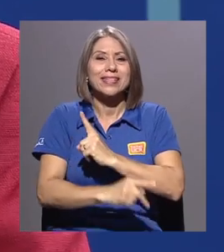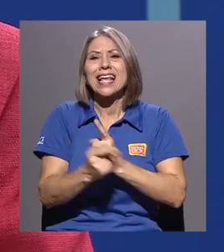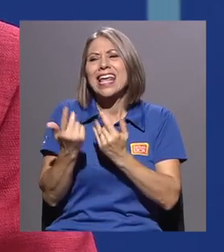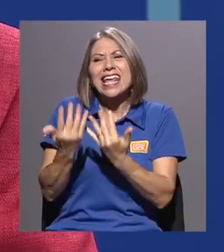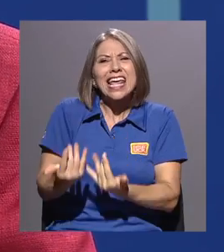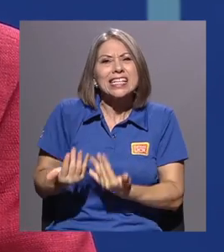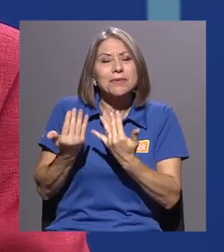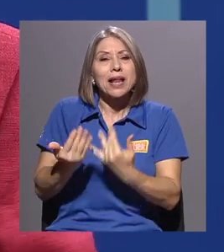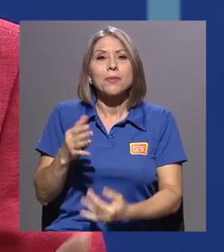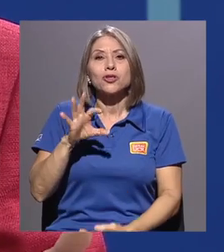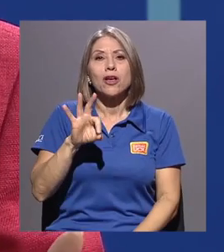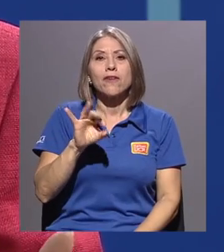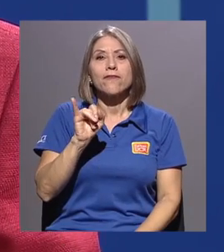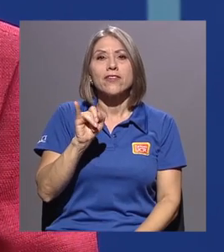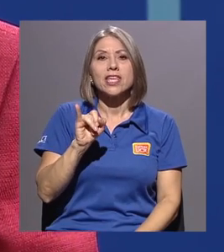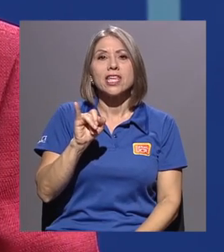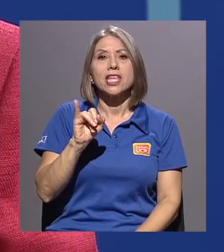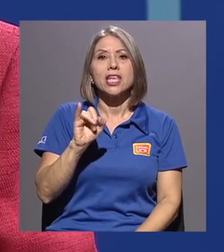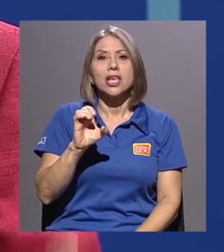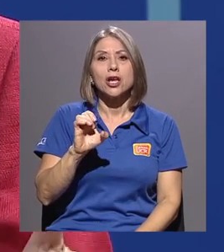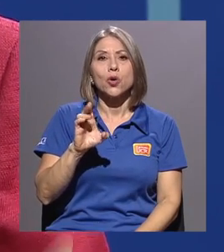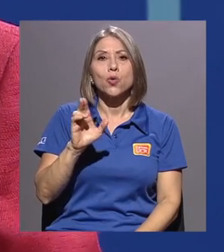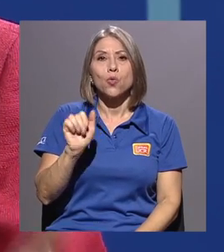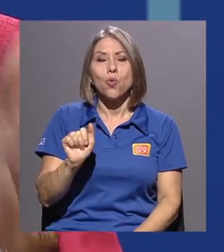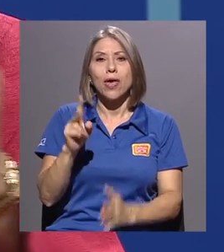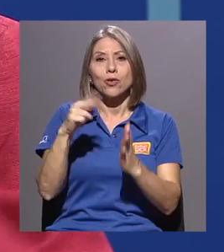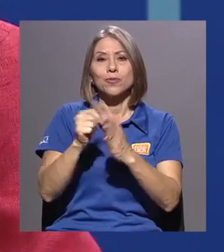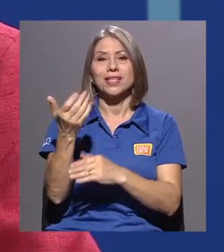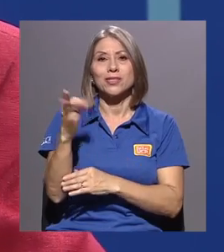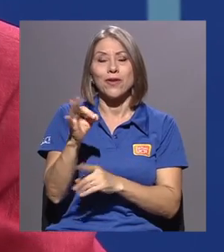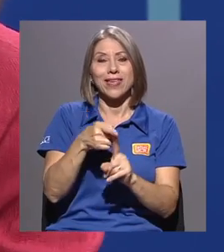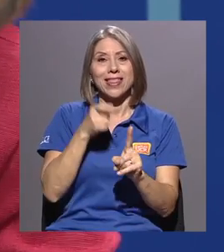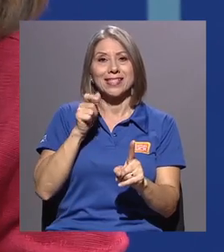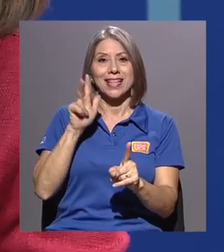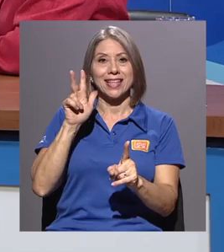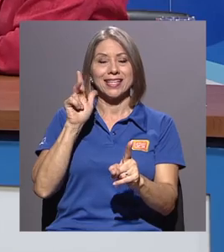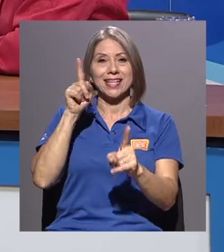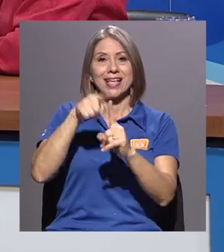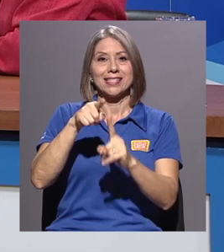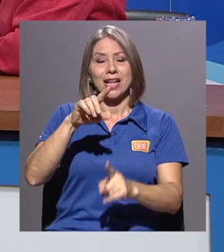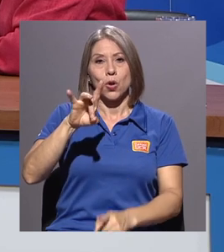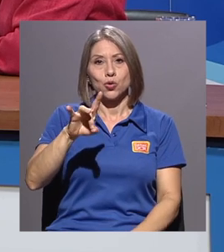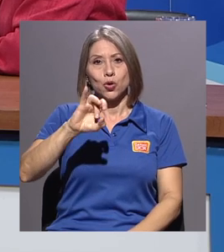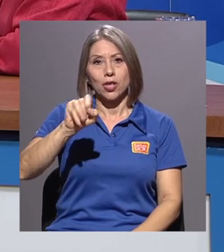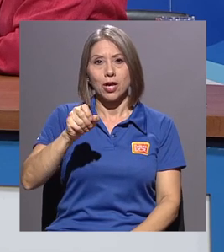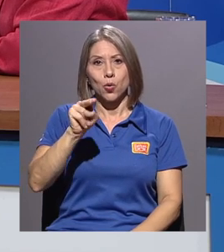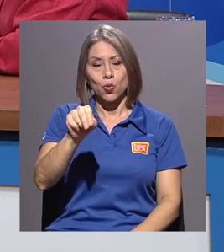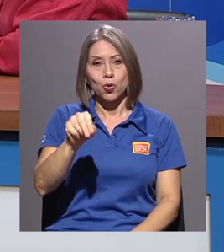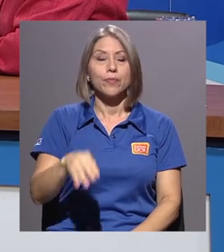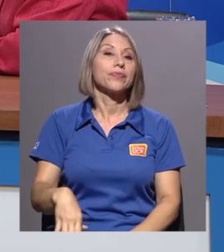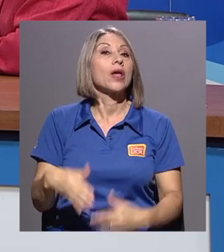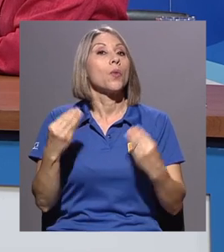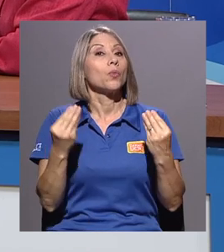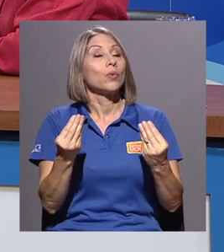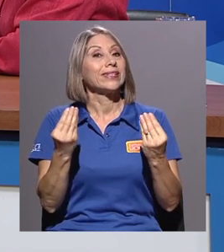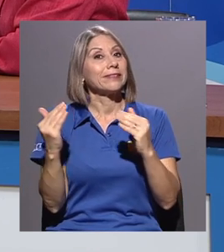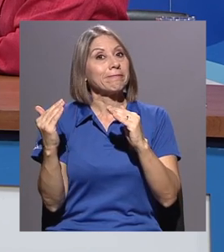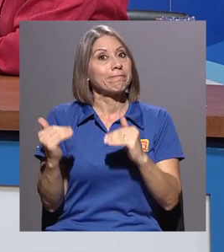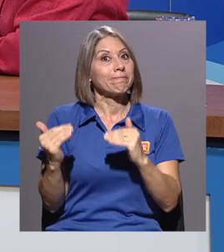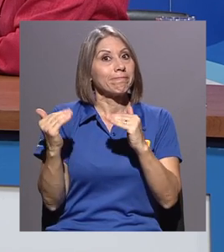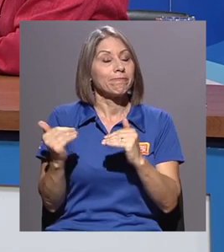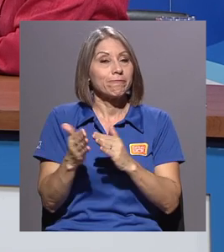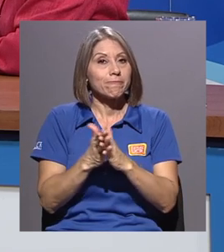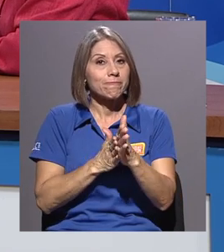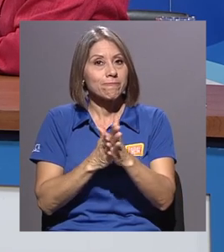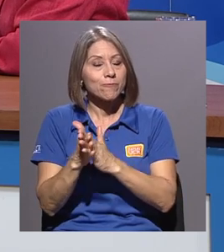2019 en Costa Rica, que estará del 3 al 8 de junio? Pues tenemos grandes expectativas.